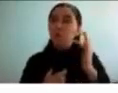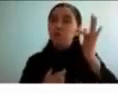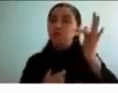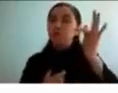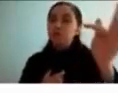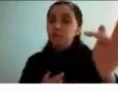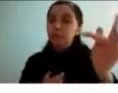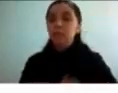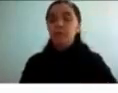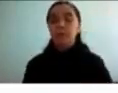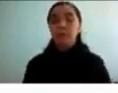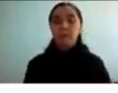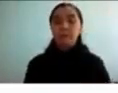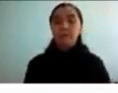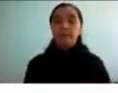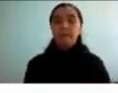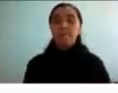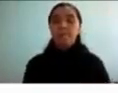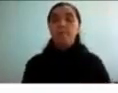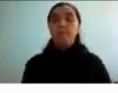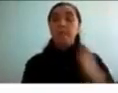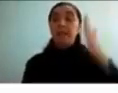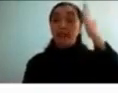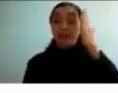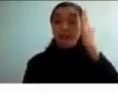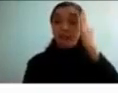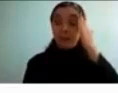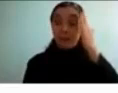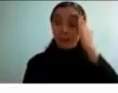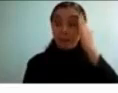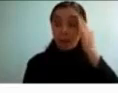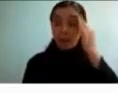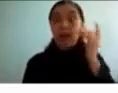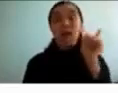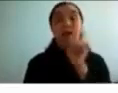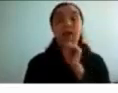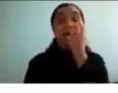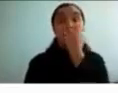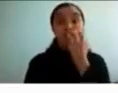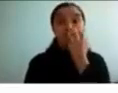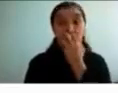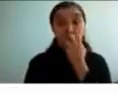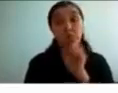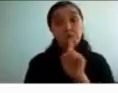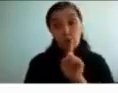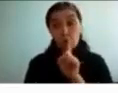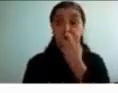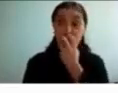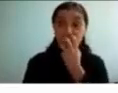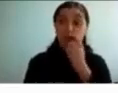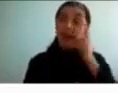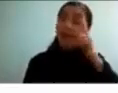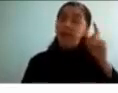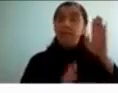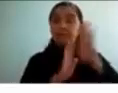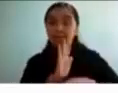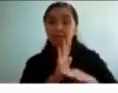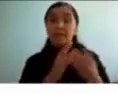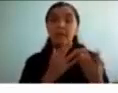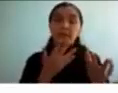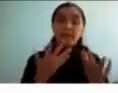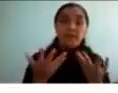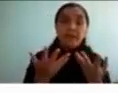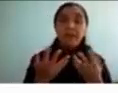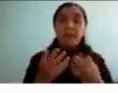en cuanto el déficit de memoria de trabajo no verbal muestran un sentido más limitado del pasado y del futuro lo que se entendería por una miopía temporal